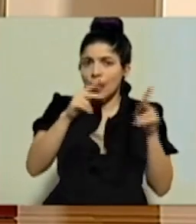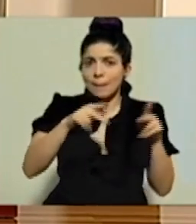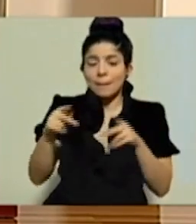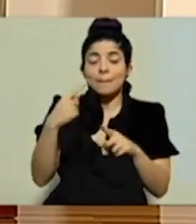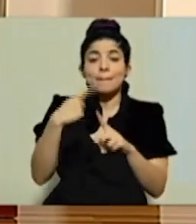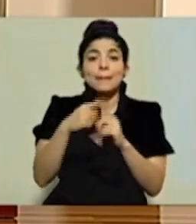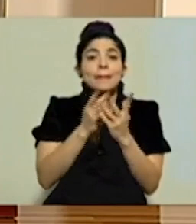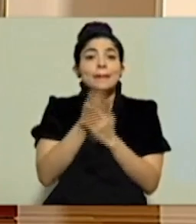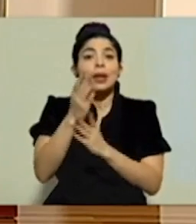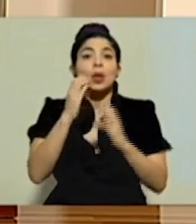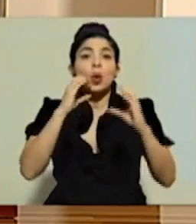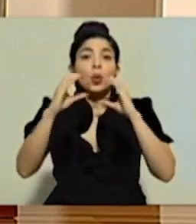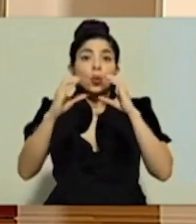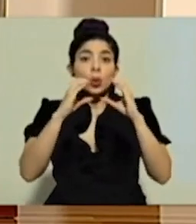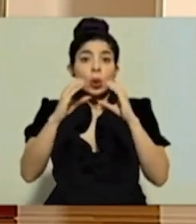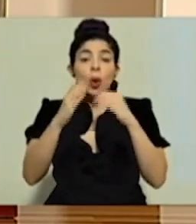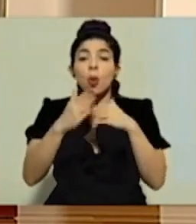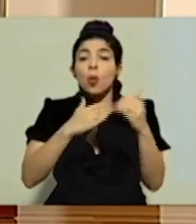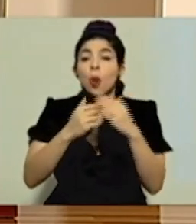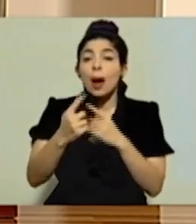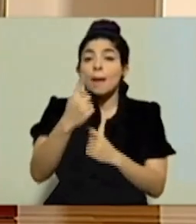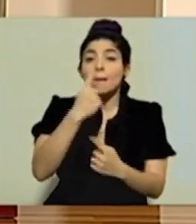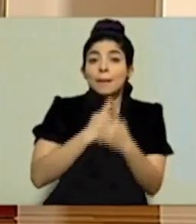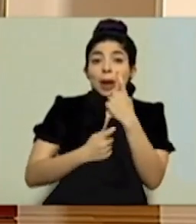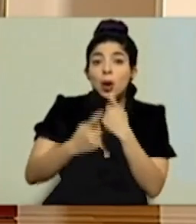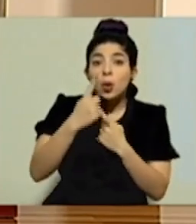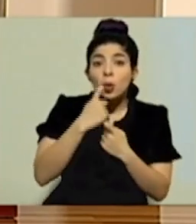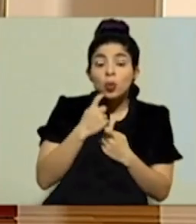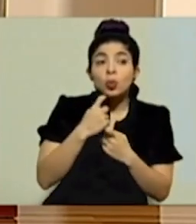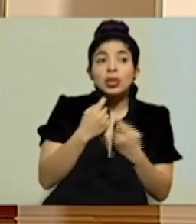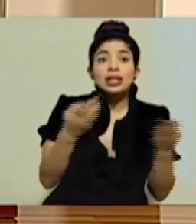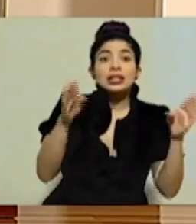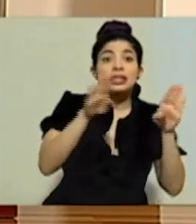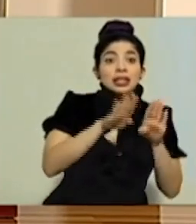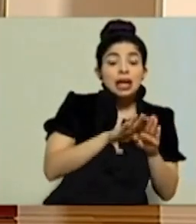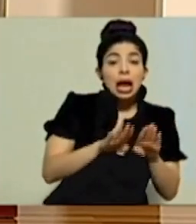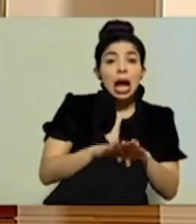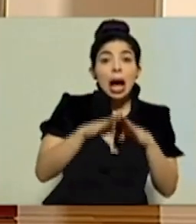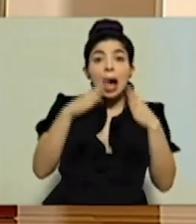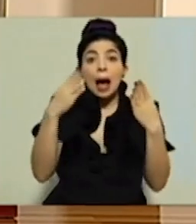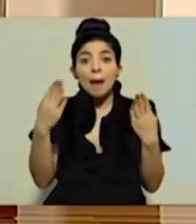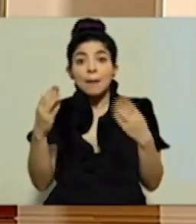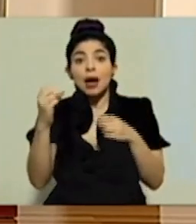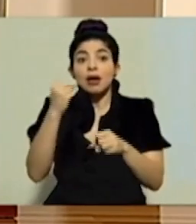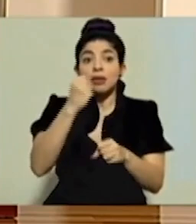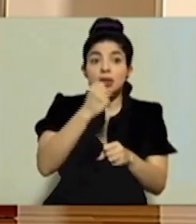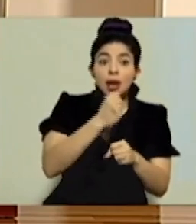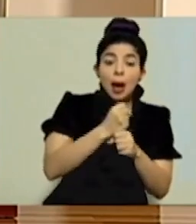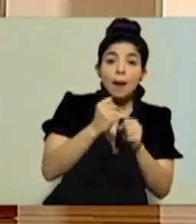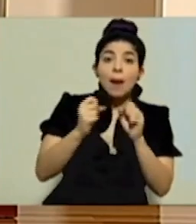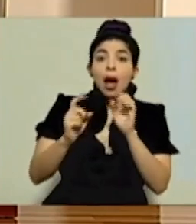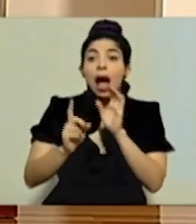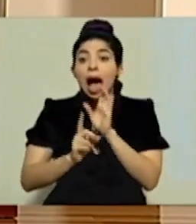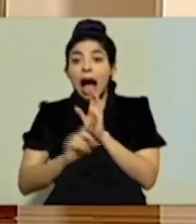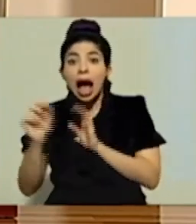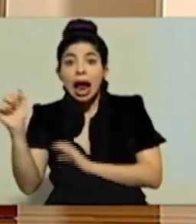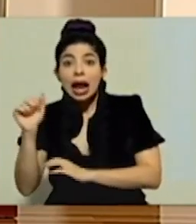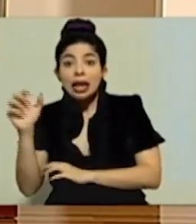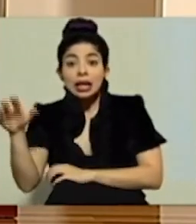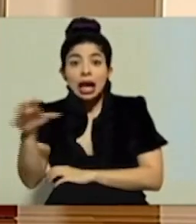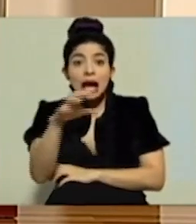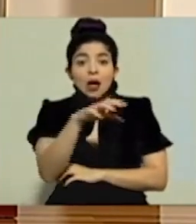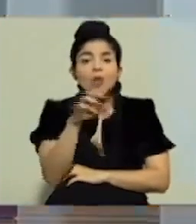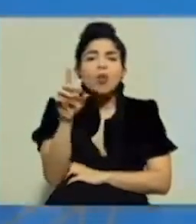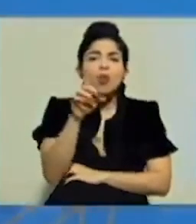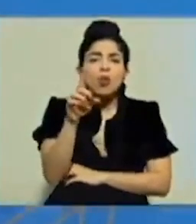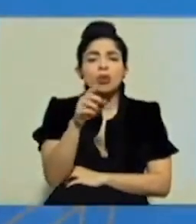a los medios de comunicación que para consultar las medidas de cierre, apertura, operación y alertas en los distintos cantones pueden